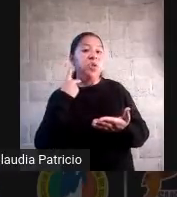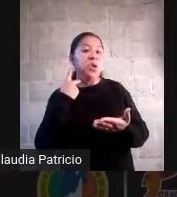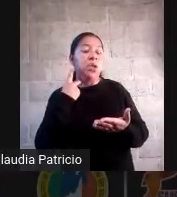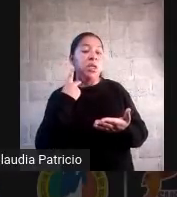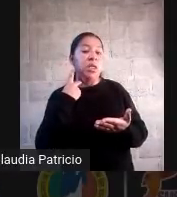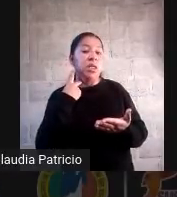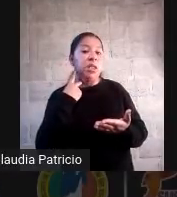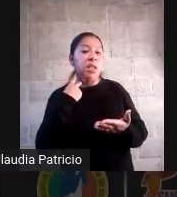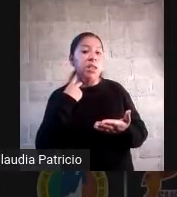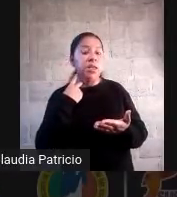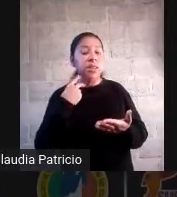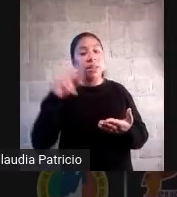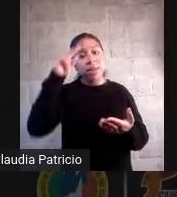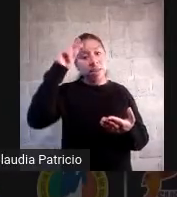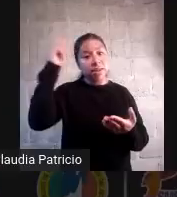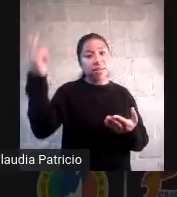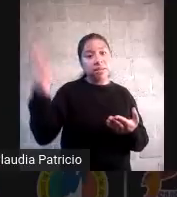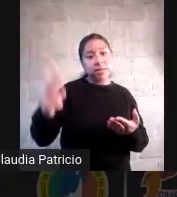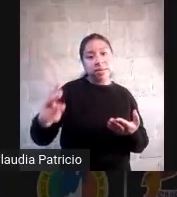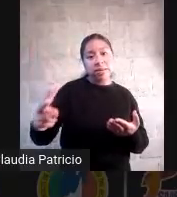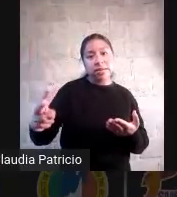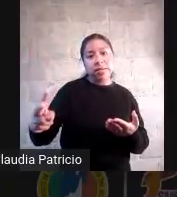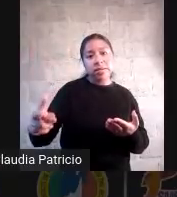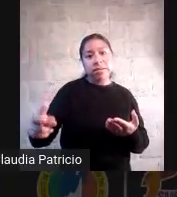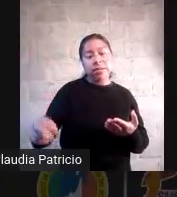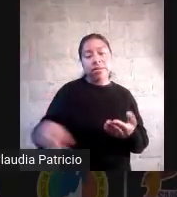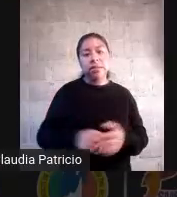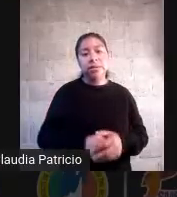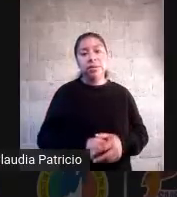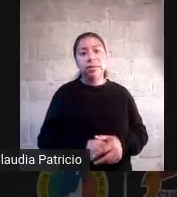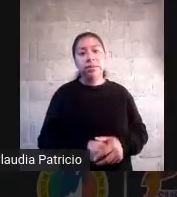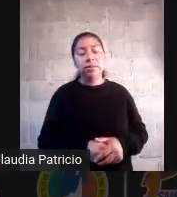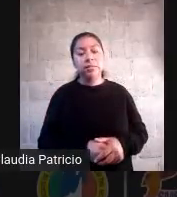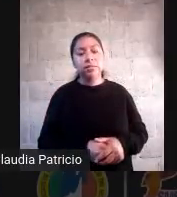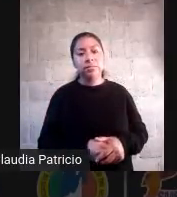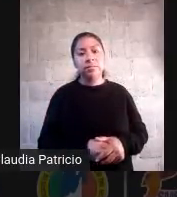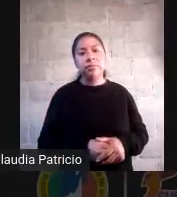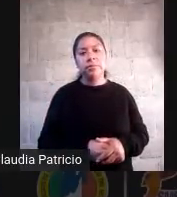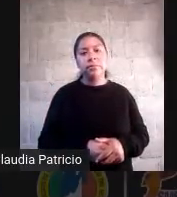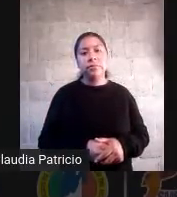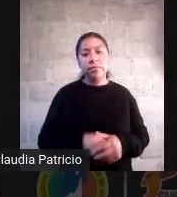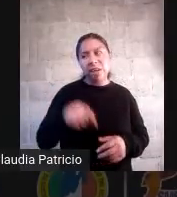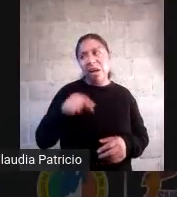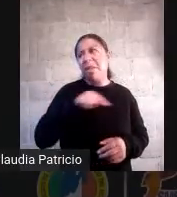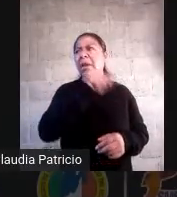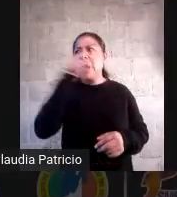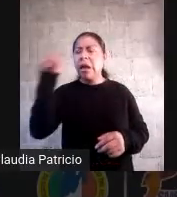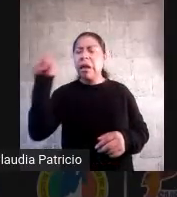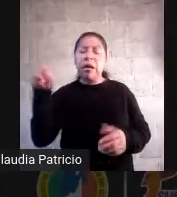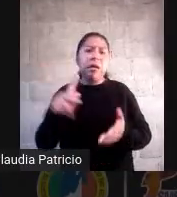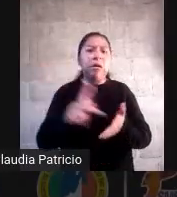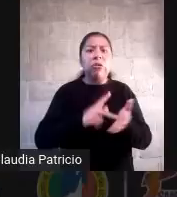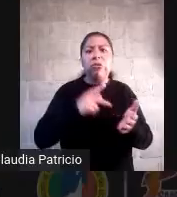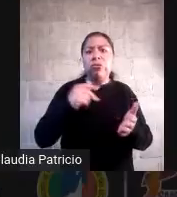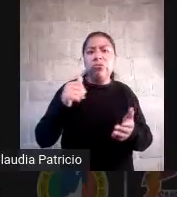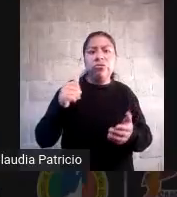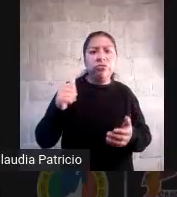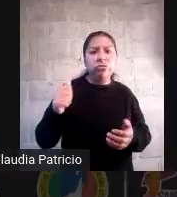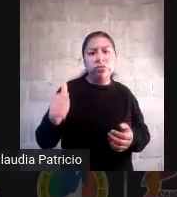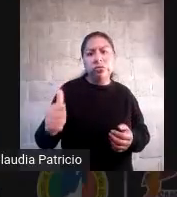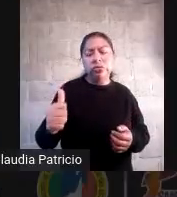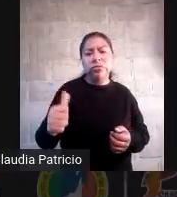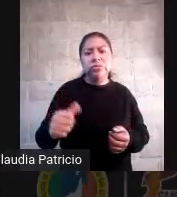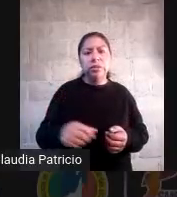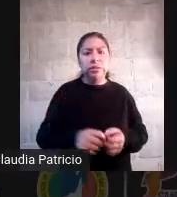ocde maestro si no es ningún secreto pero esos países también los regula la ocde también lo regula la unesco y